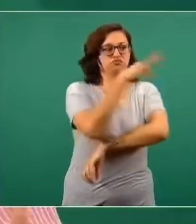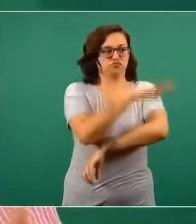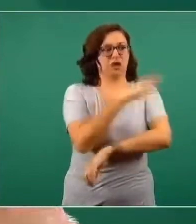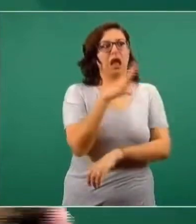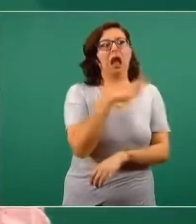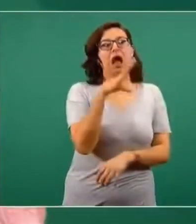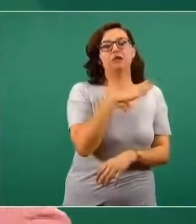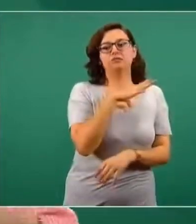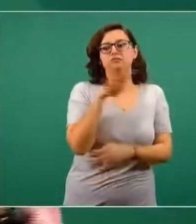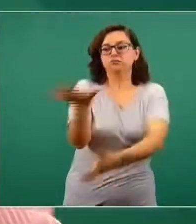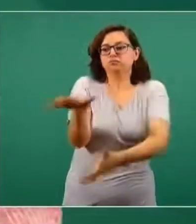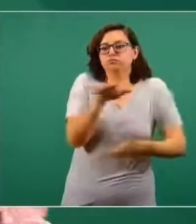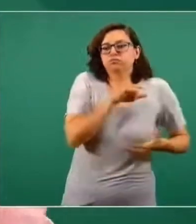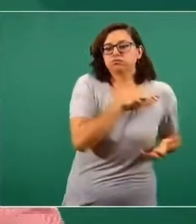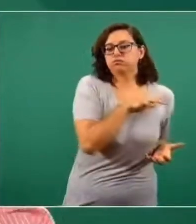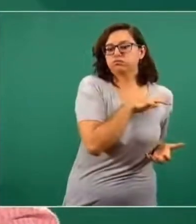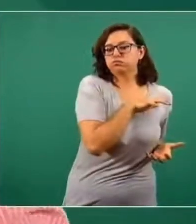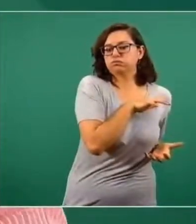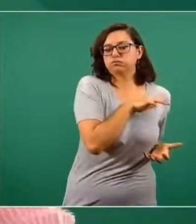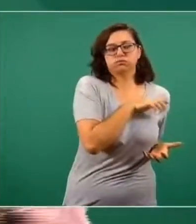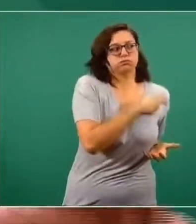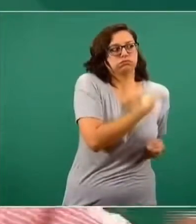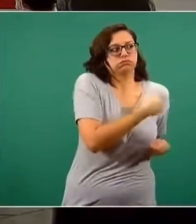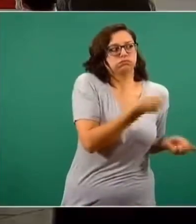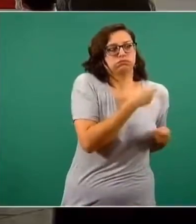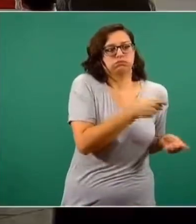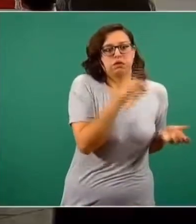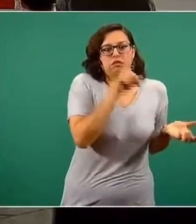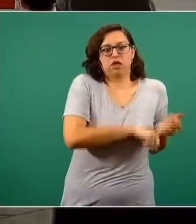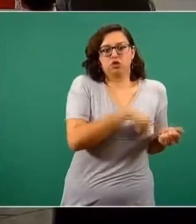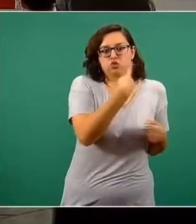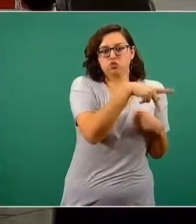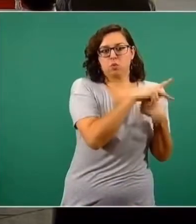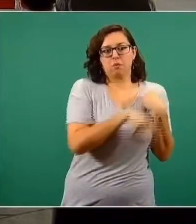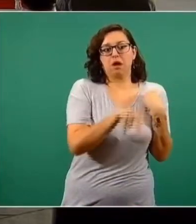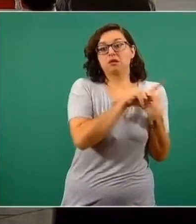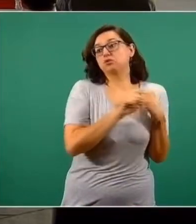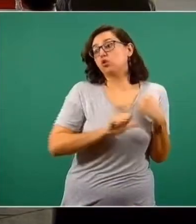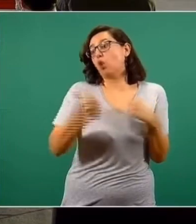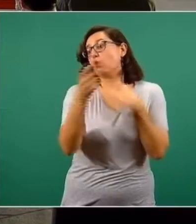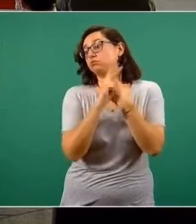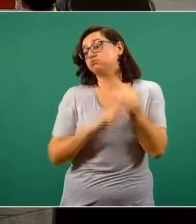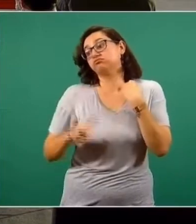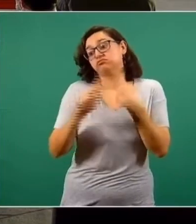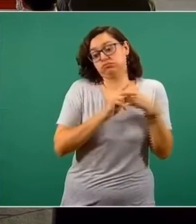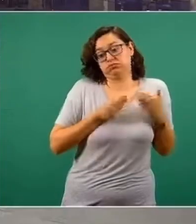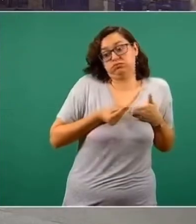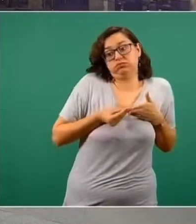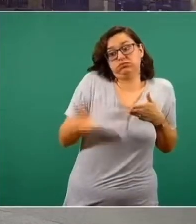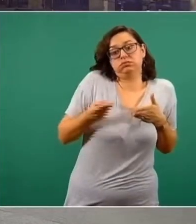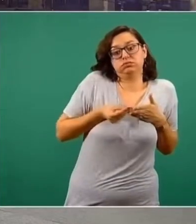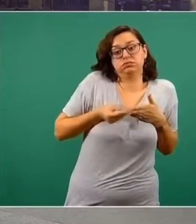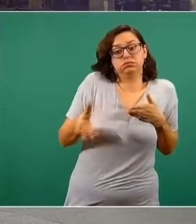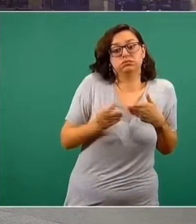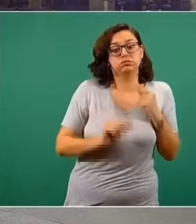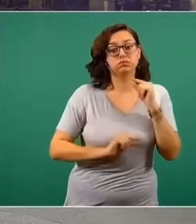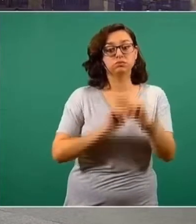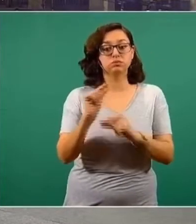poblaciones y la dan con un flujo muy lento a otros países. Y eso es un problema de seguridad